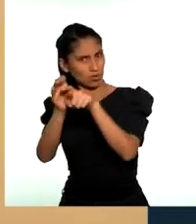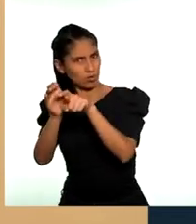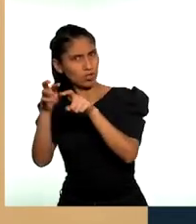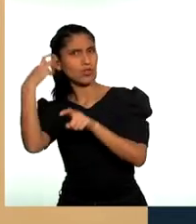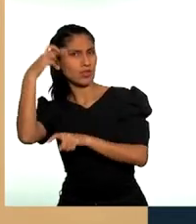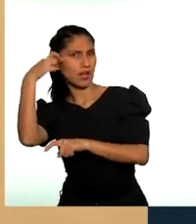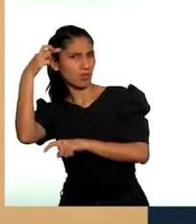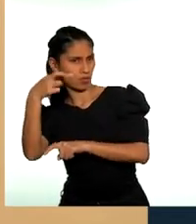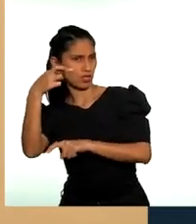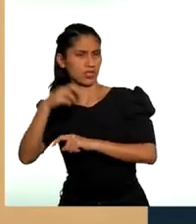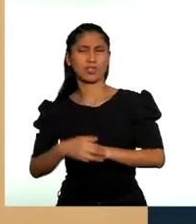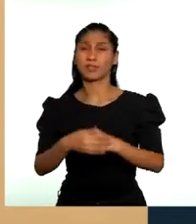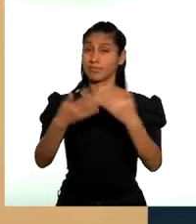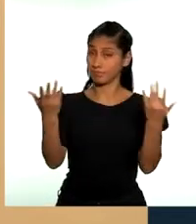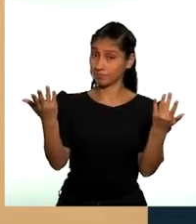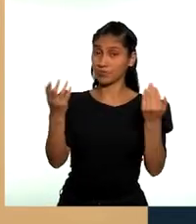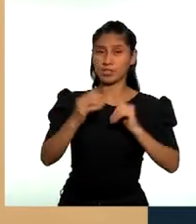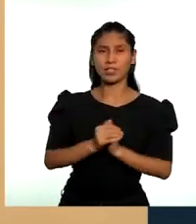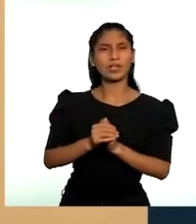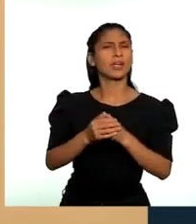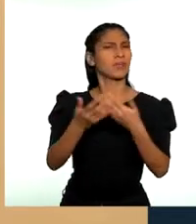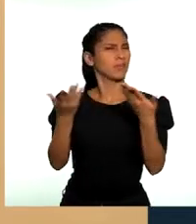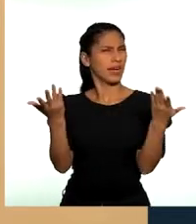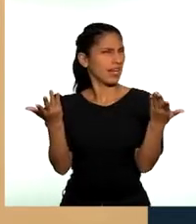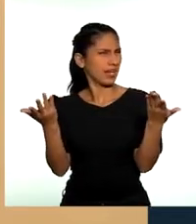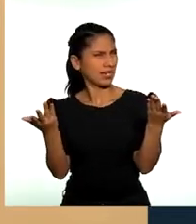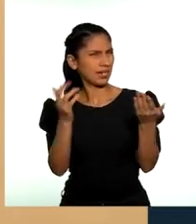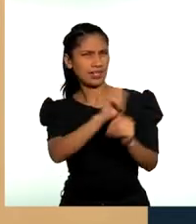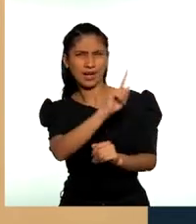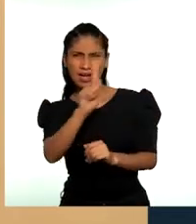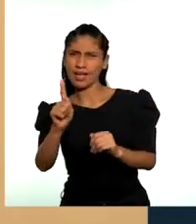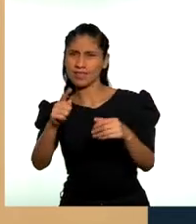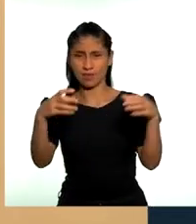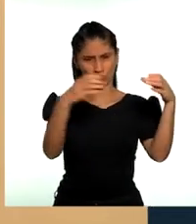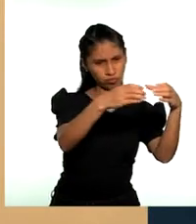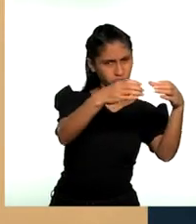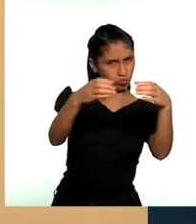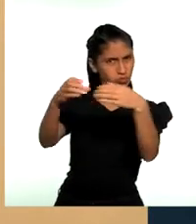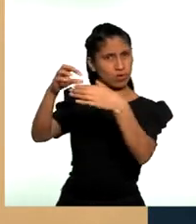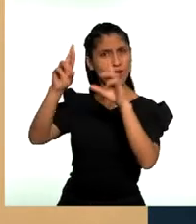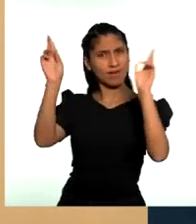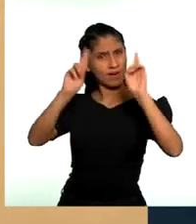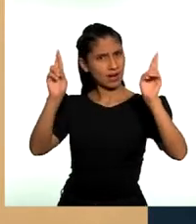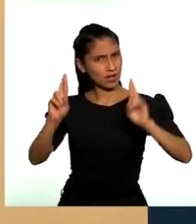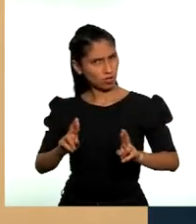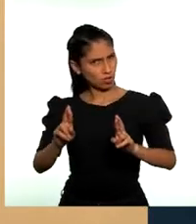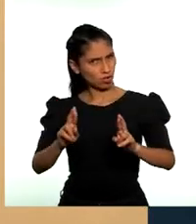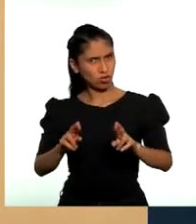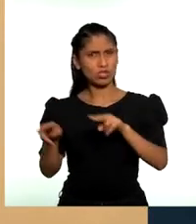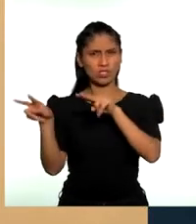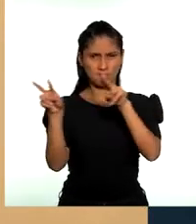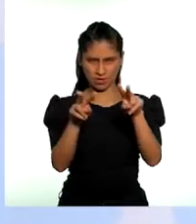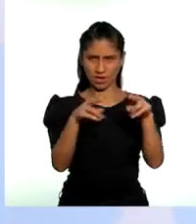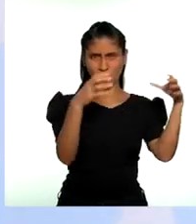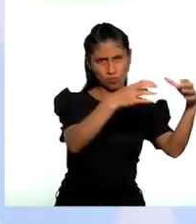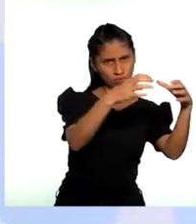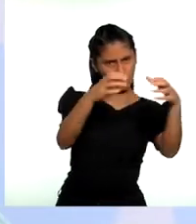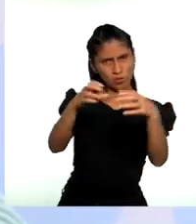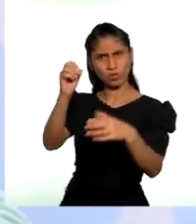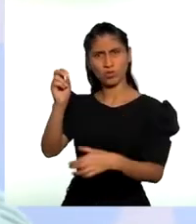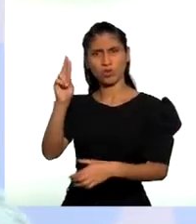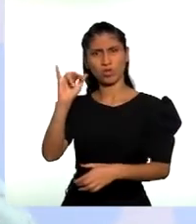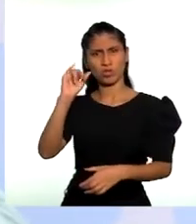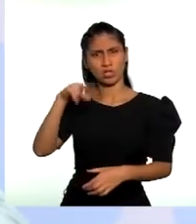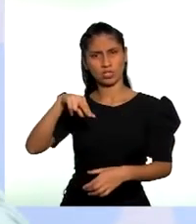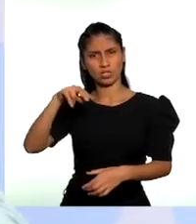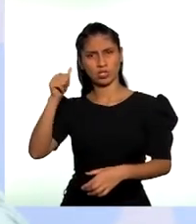Eso es, para cada región donde existan pueblos originarios. Entonces, ¿de